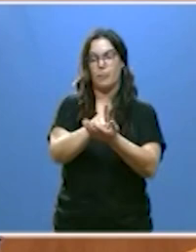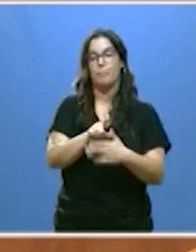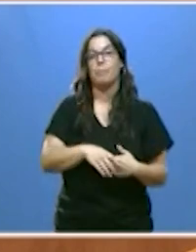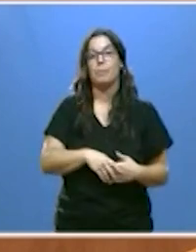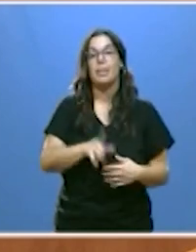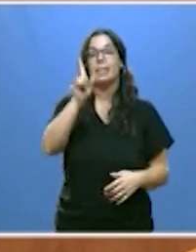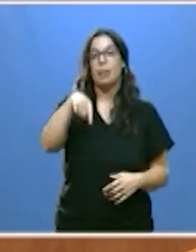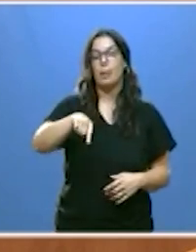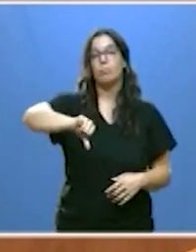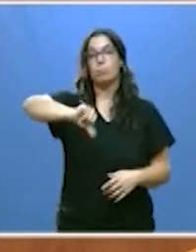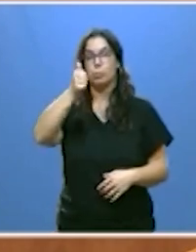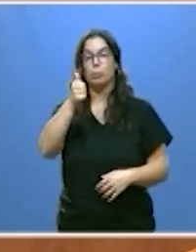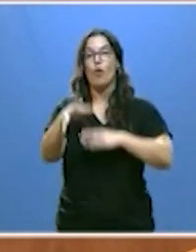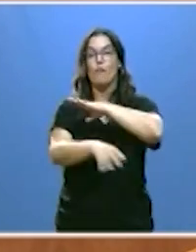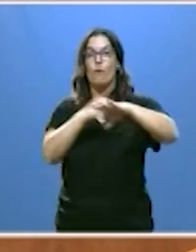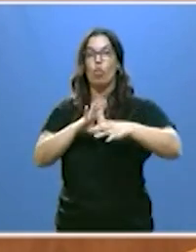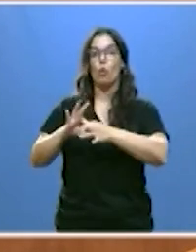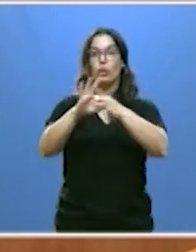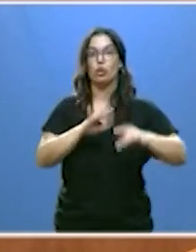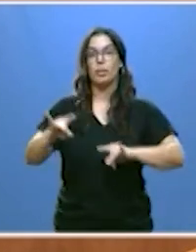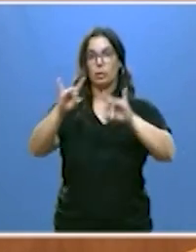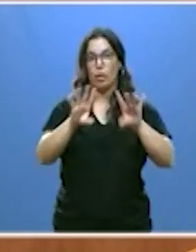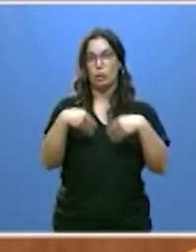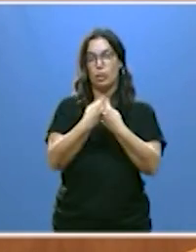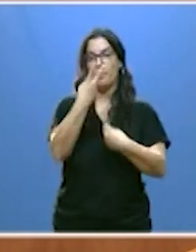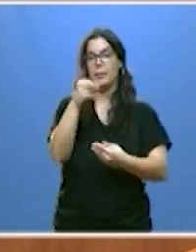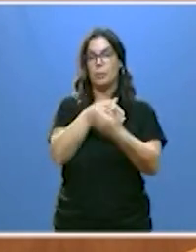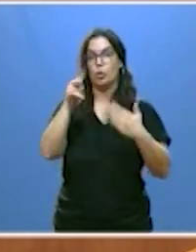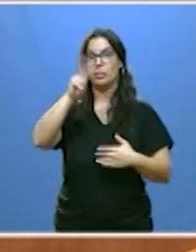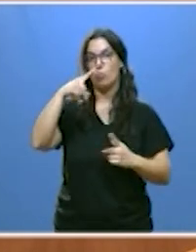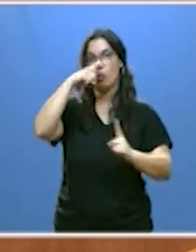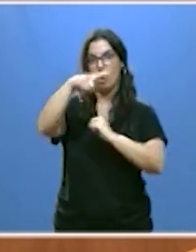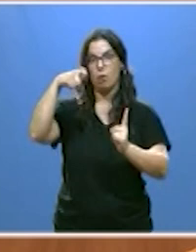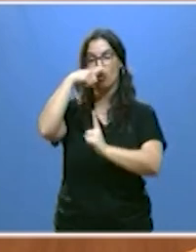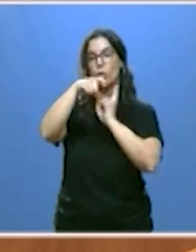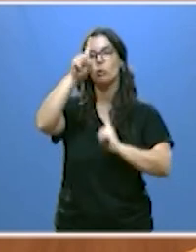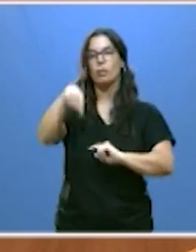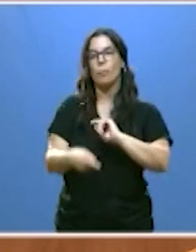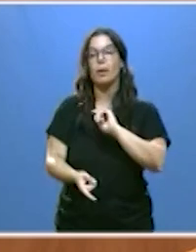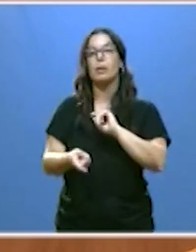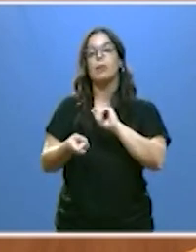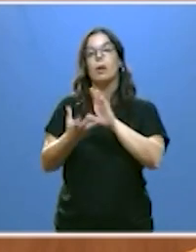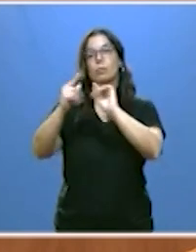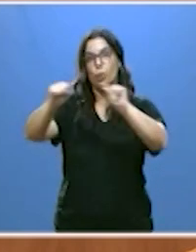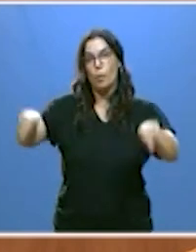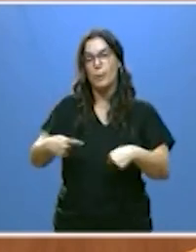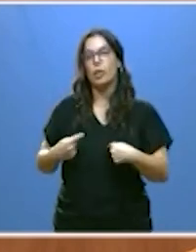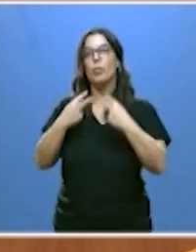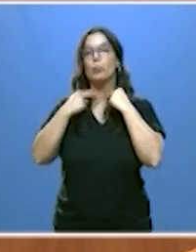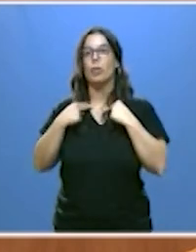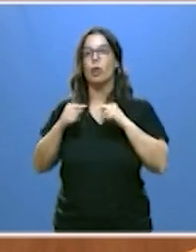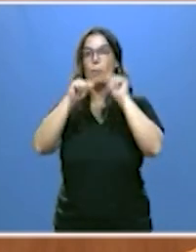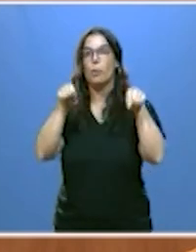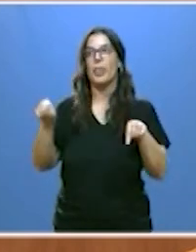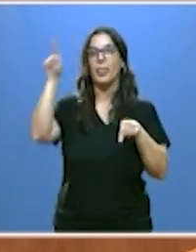aprobamos el fondo de cohesión territorial 20 millones de euros anuales y hemos formado convenios con todas las diputaciones